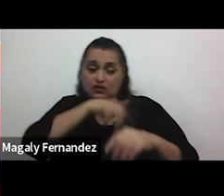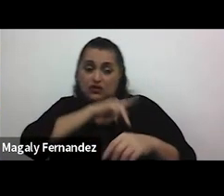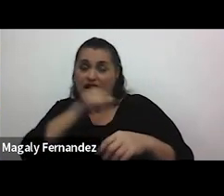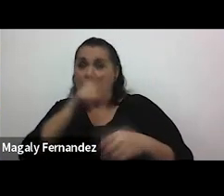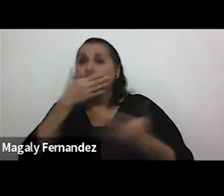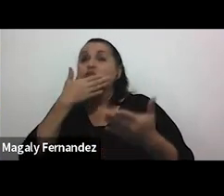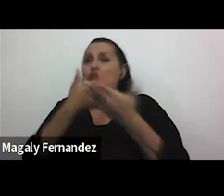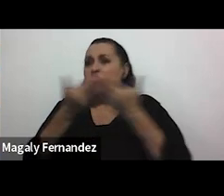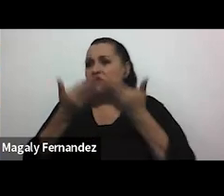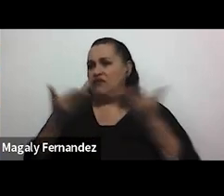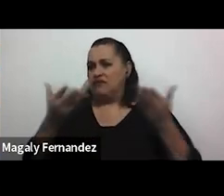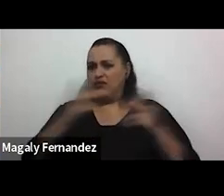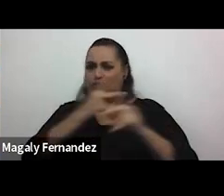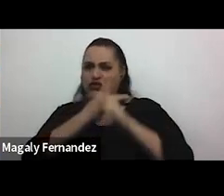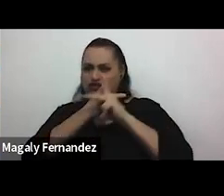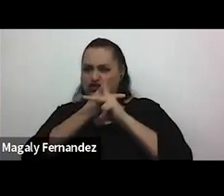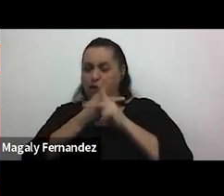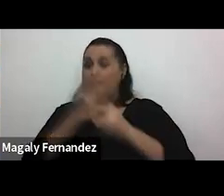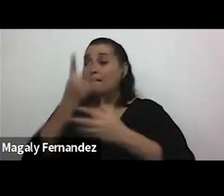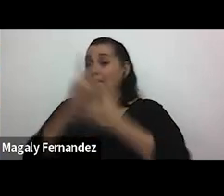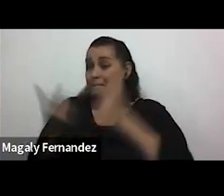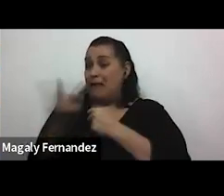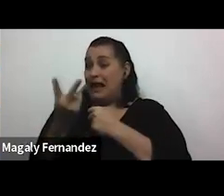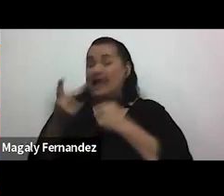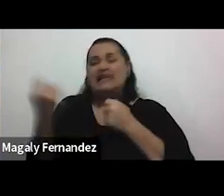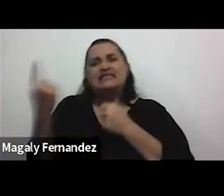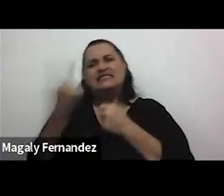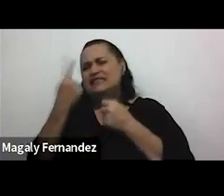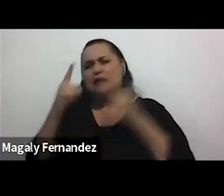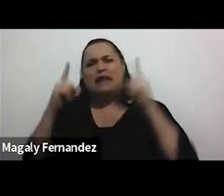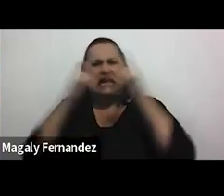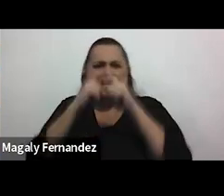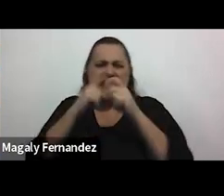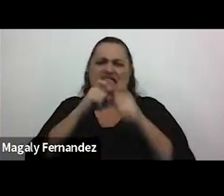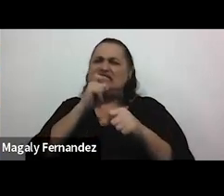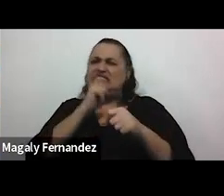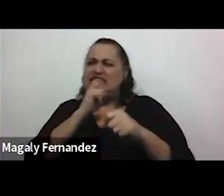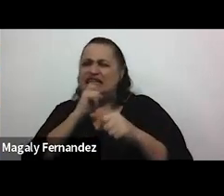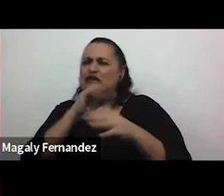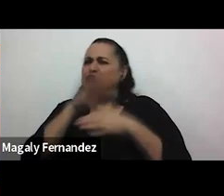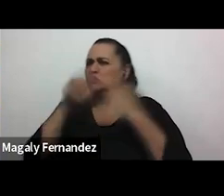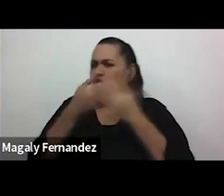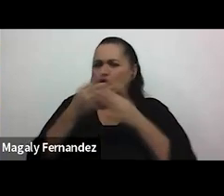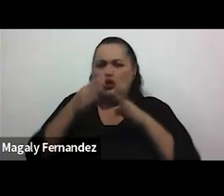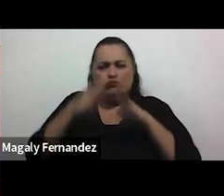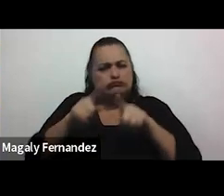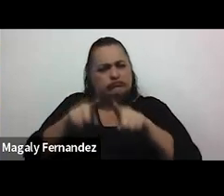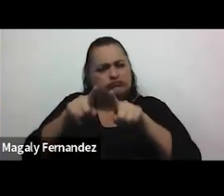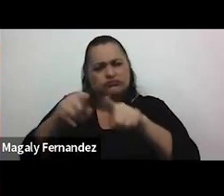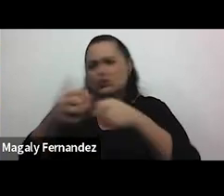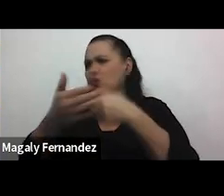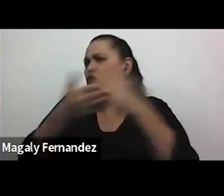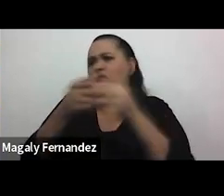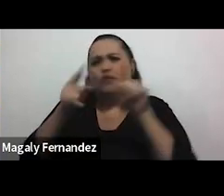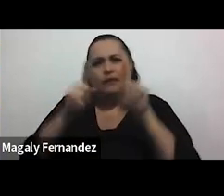protección. En una pareja siempre hay crisis, peleas, celos pero si el amor es grande y fuerte todo se supera pase lo que pase da igual lo que